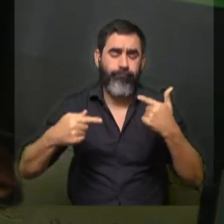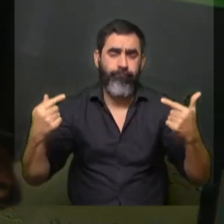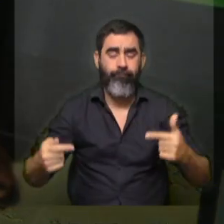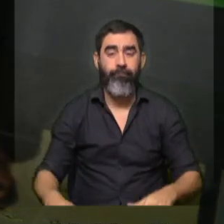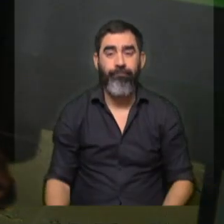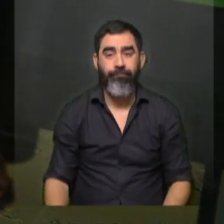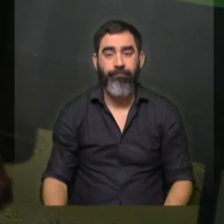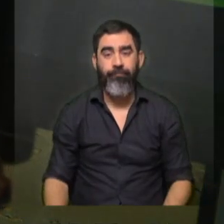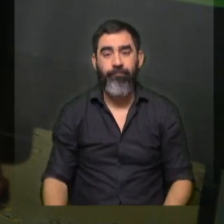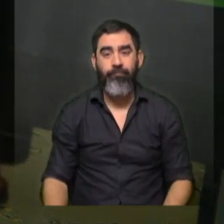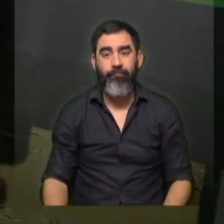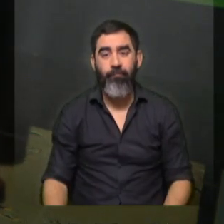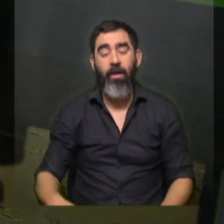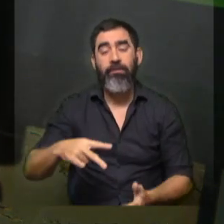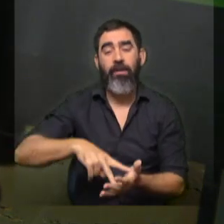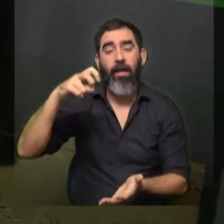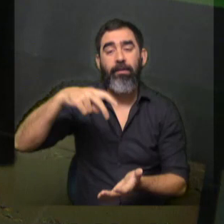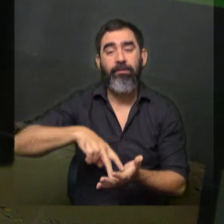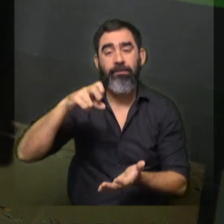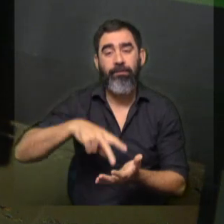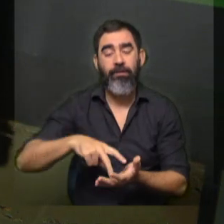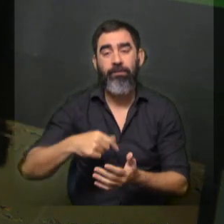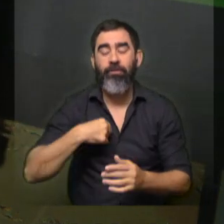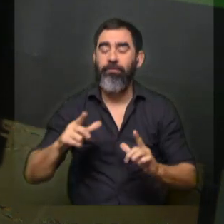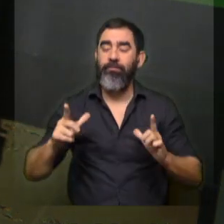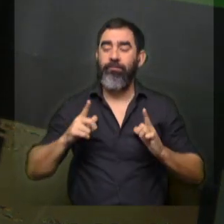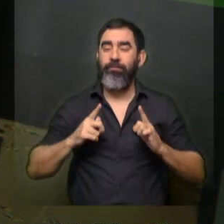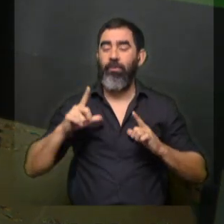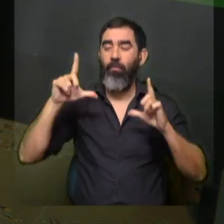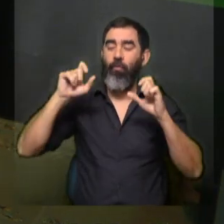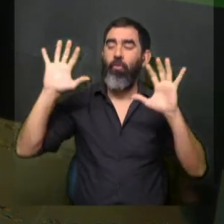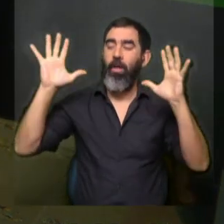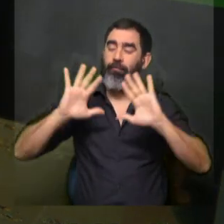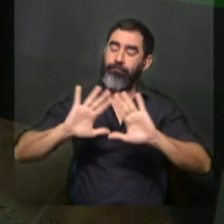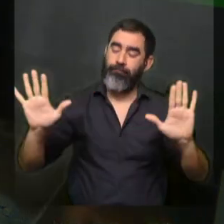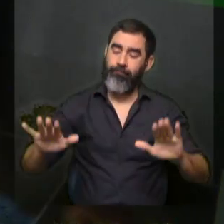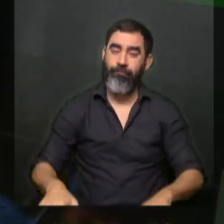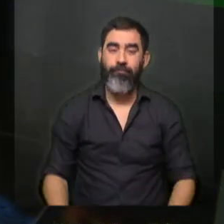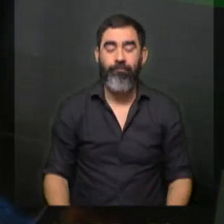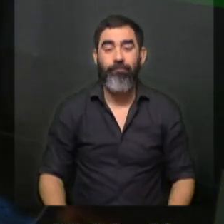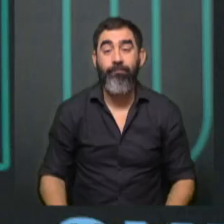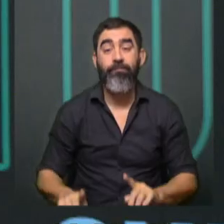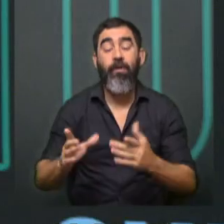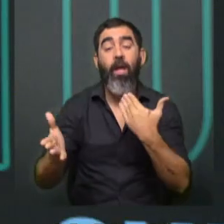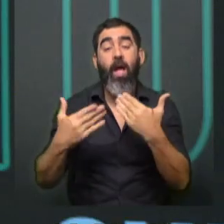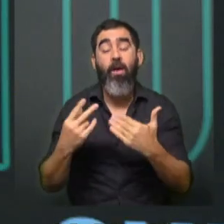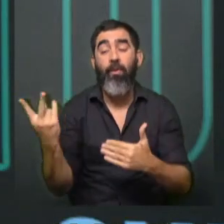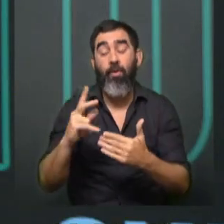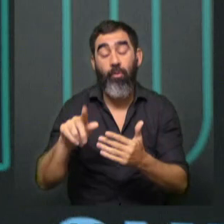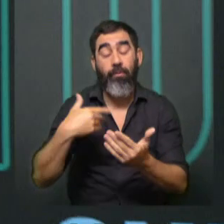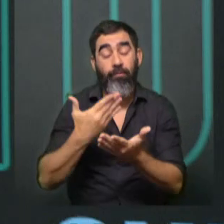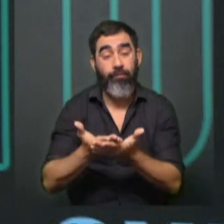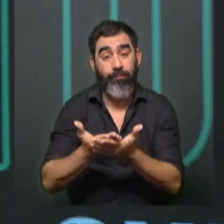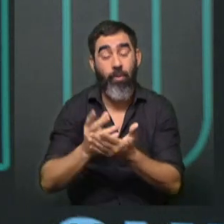abarca, es baile también. baile también. Yo me quedo en el costadito, saco fotos, aplaudo. Hablé con ella justamente de algo que las dos planteaban, el tema de